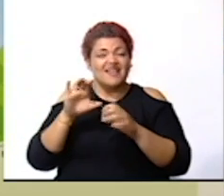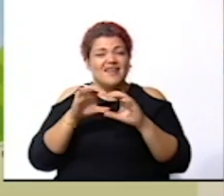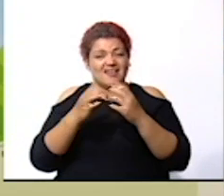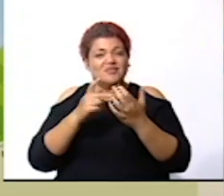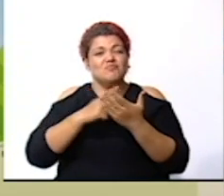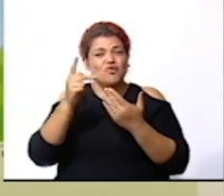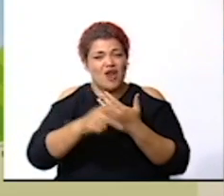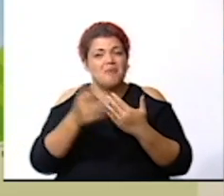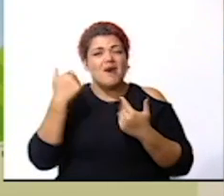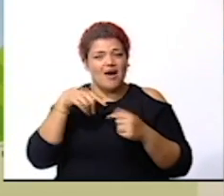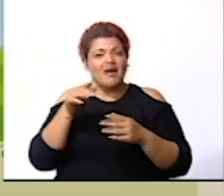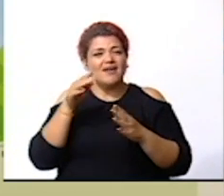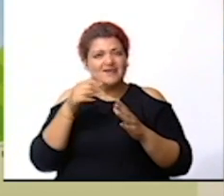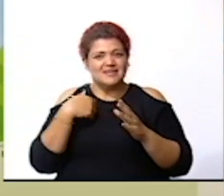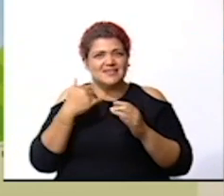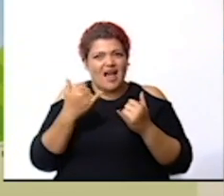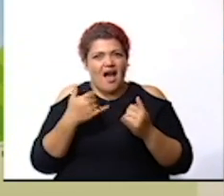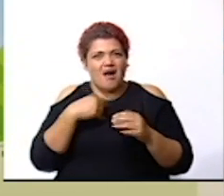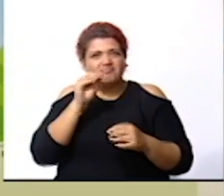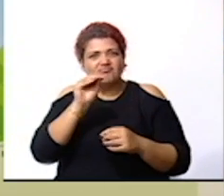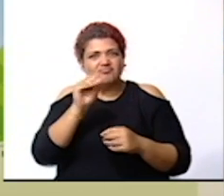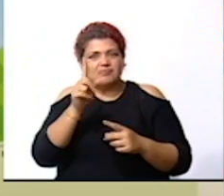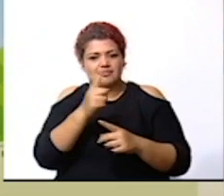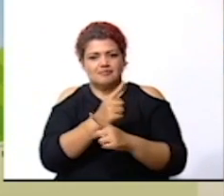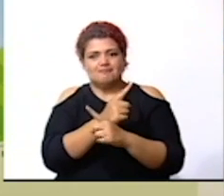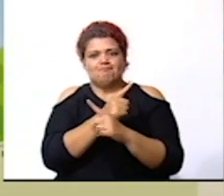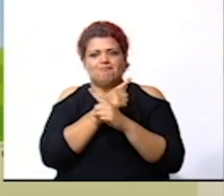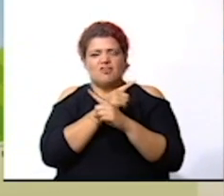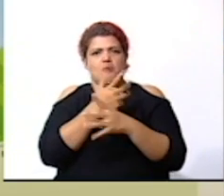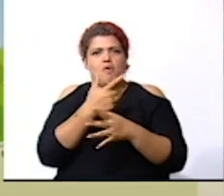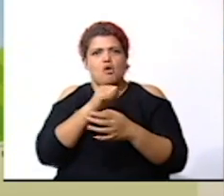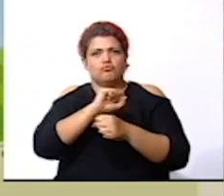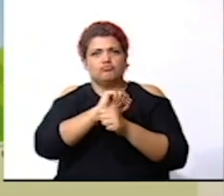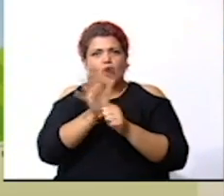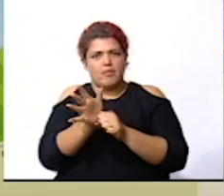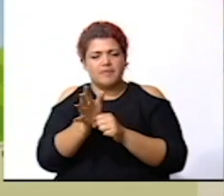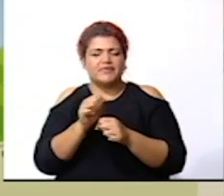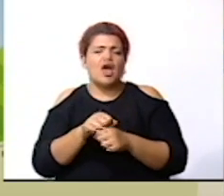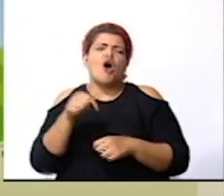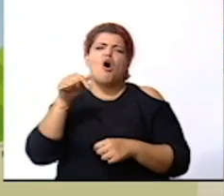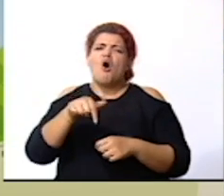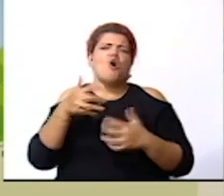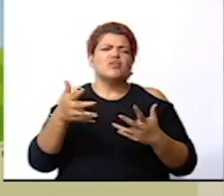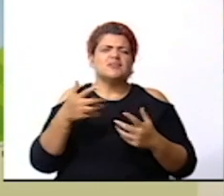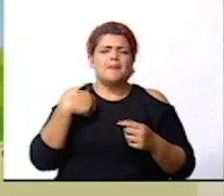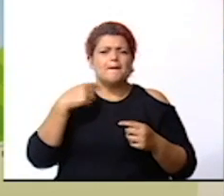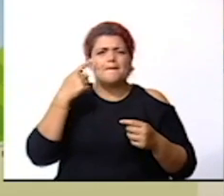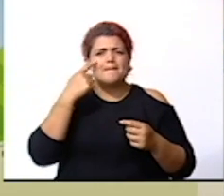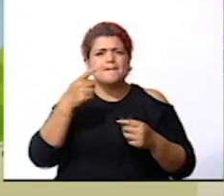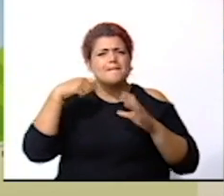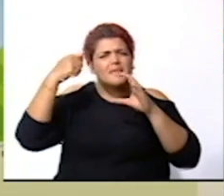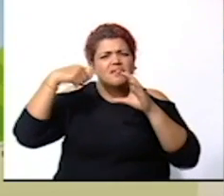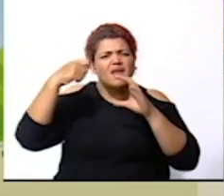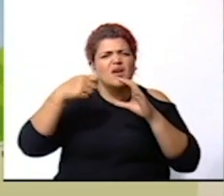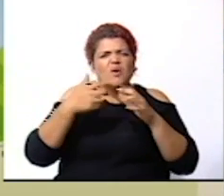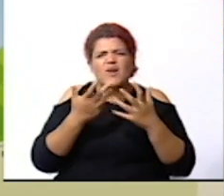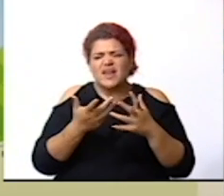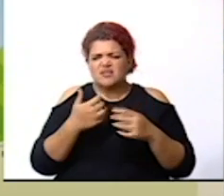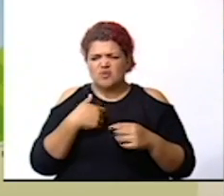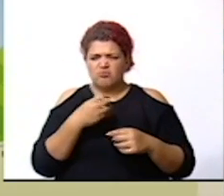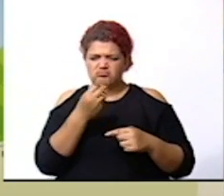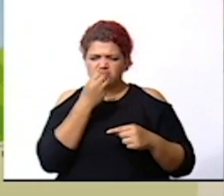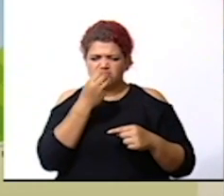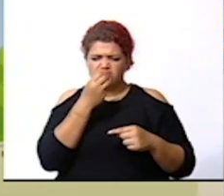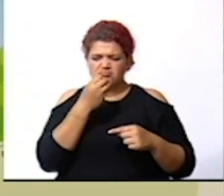la prevención del co y el día de hoy les traigo un vídeo pero habla más con respecto a qué alimentación